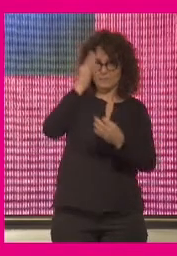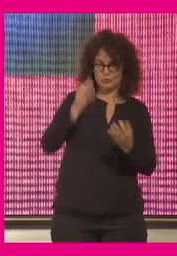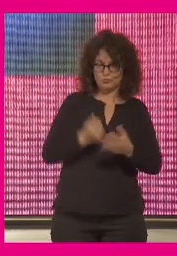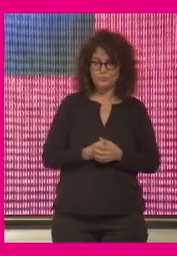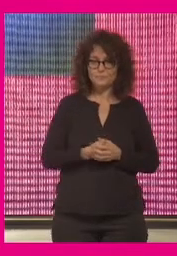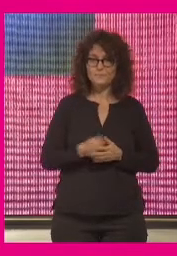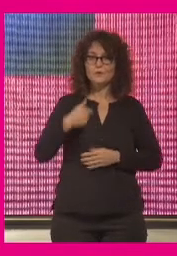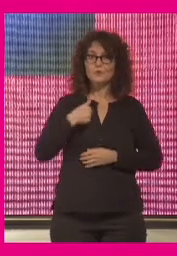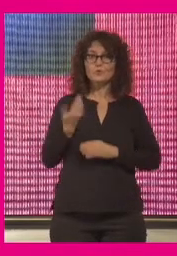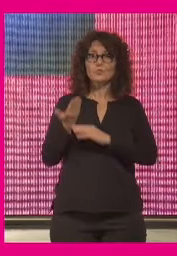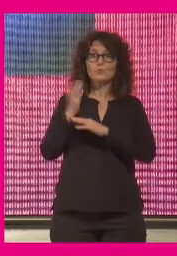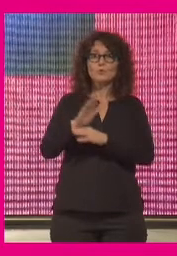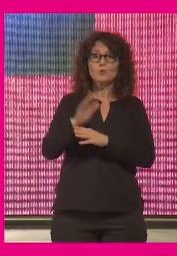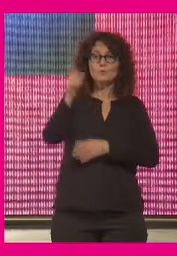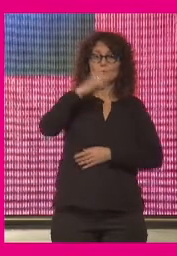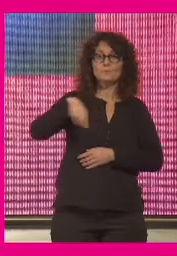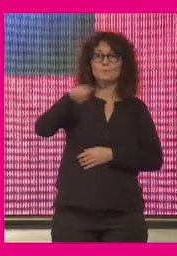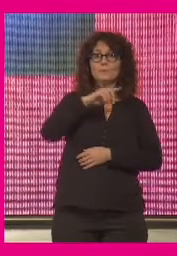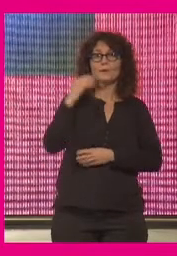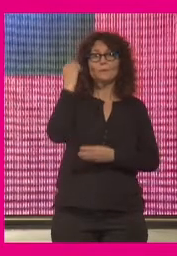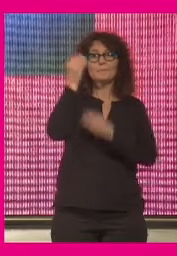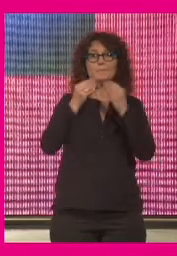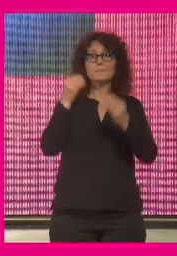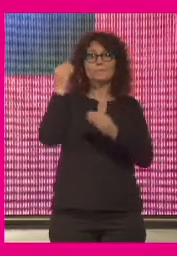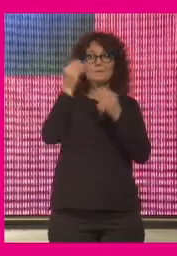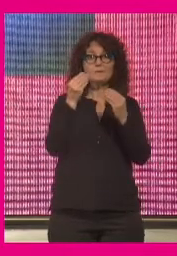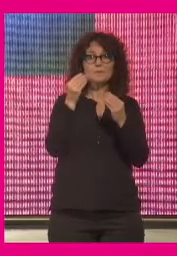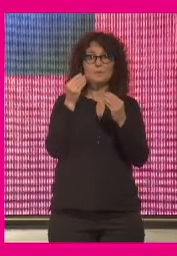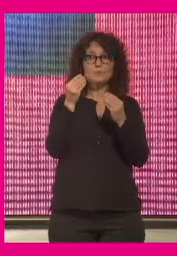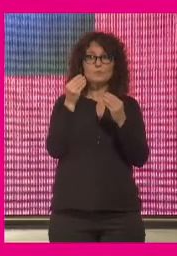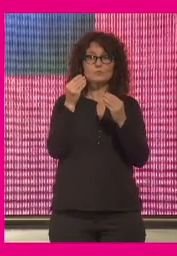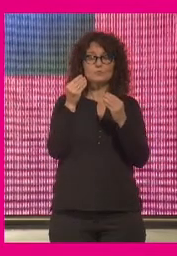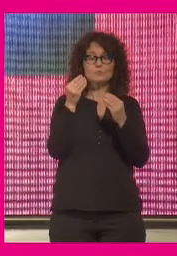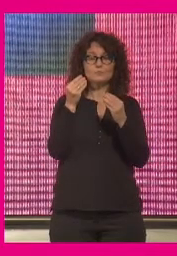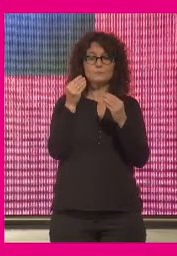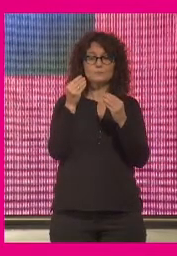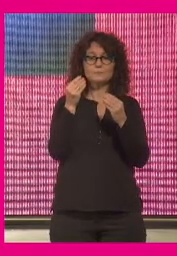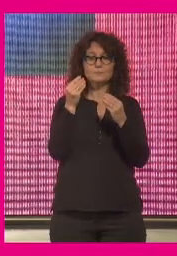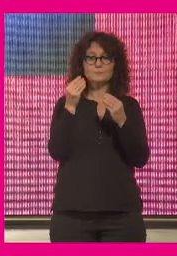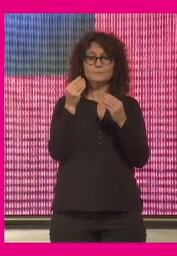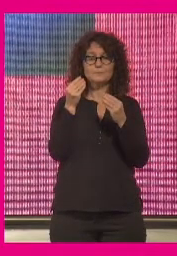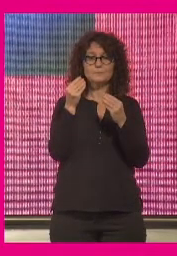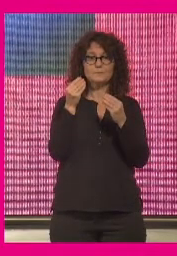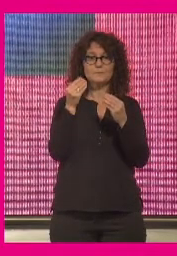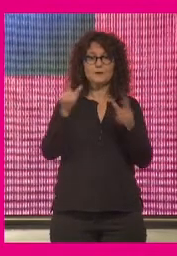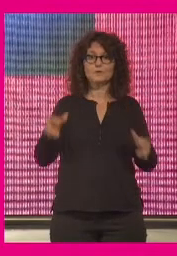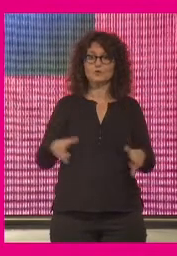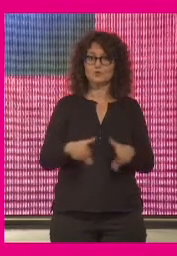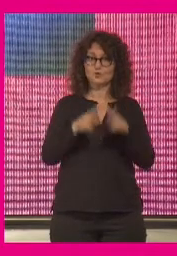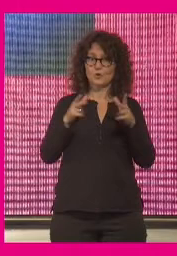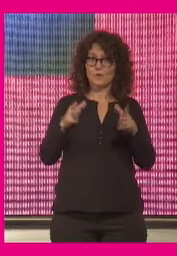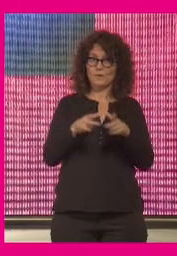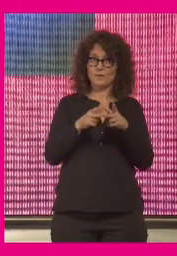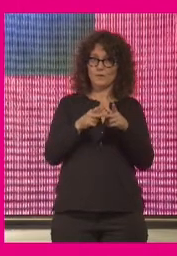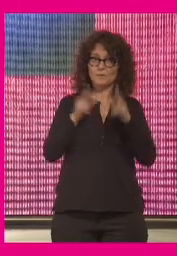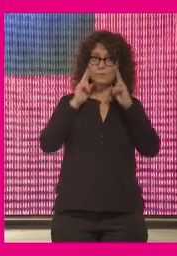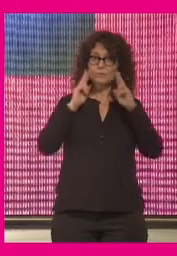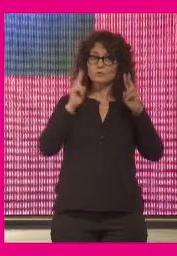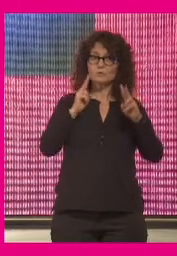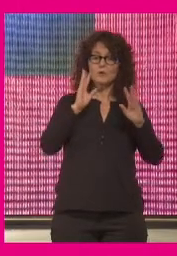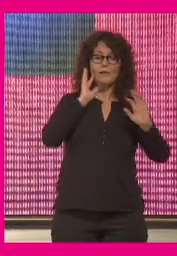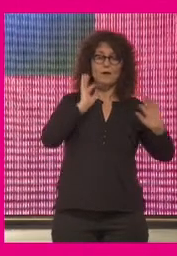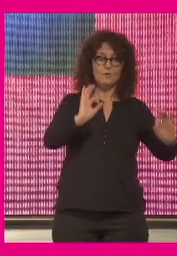propongo que pensemos un poco o mucho en la sociedad desde la lógica del